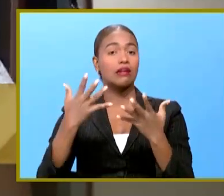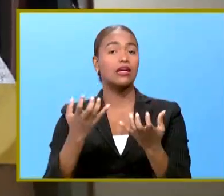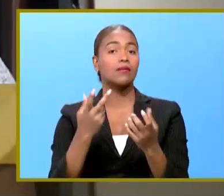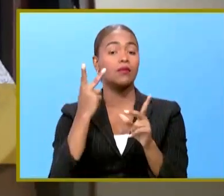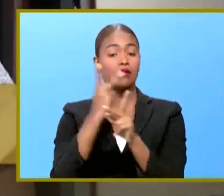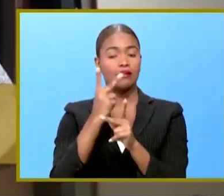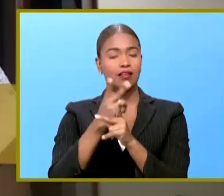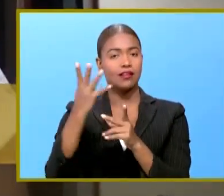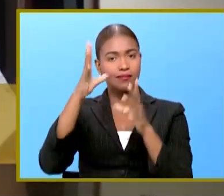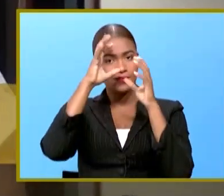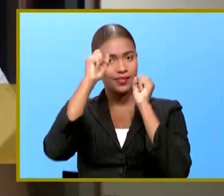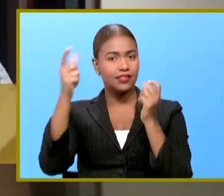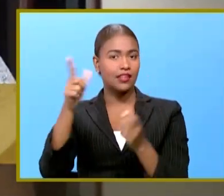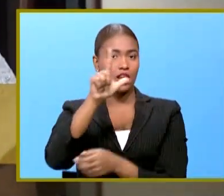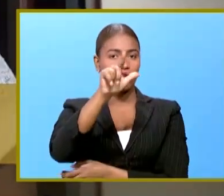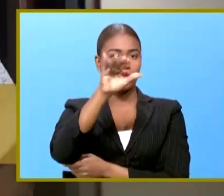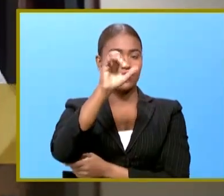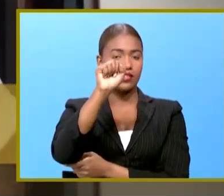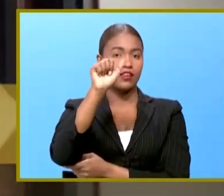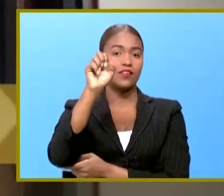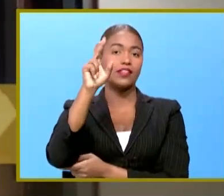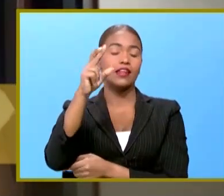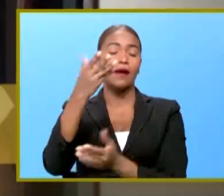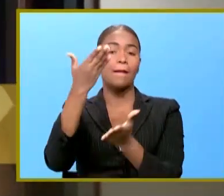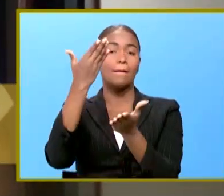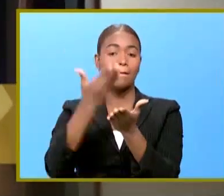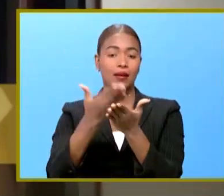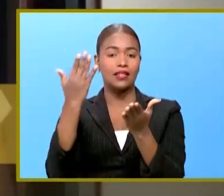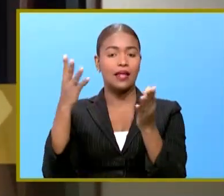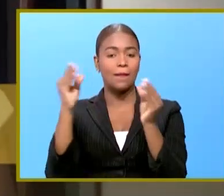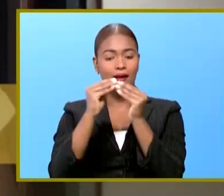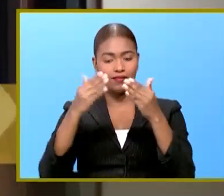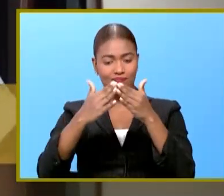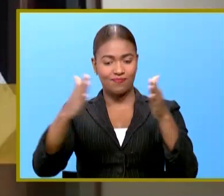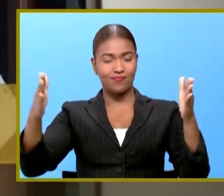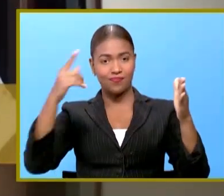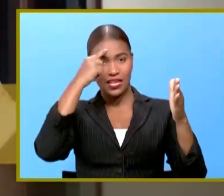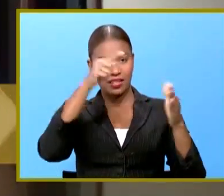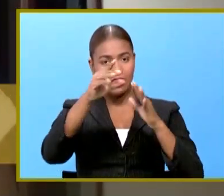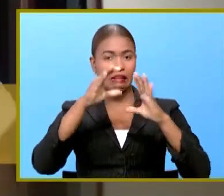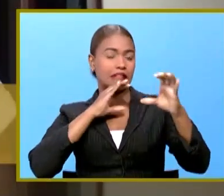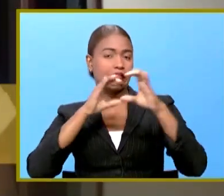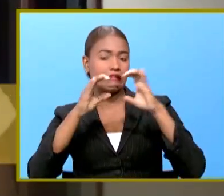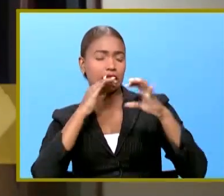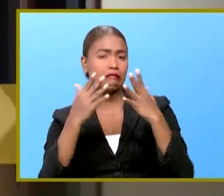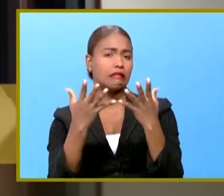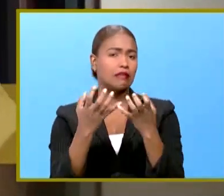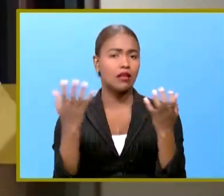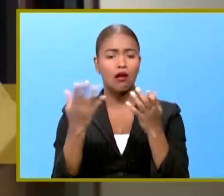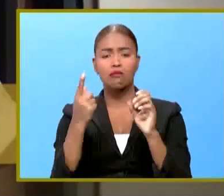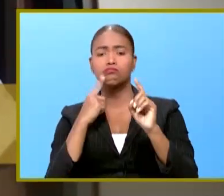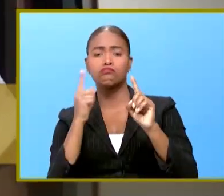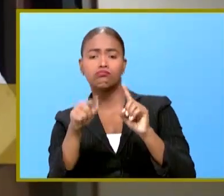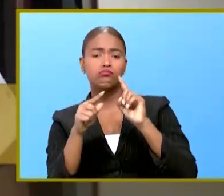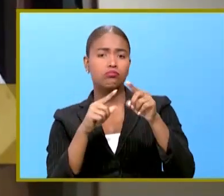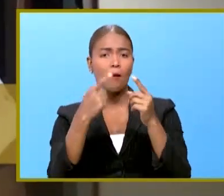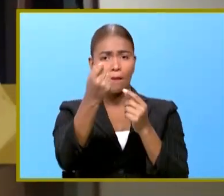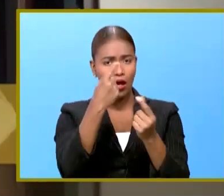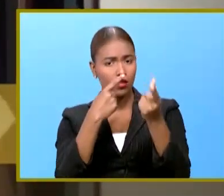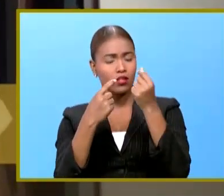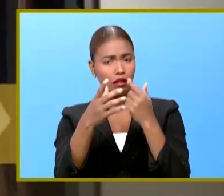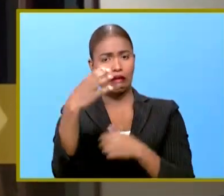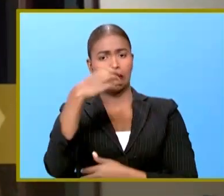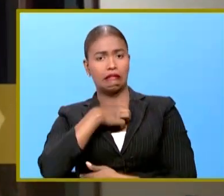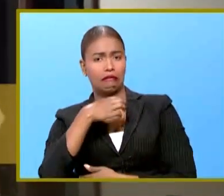el presidente Luis Abinader se muestra más abierto con la prensa trata de responder las preguntas las